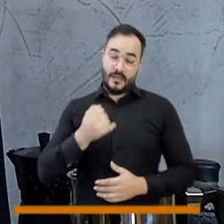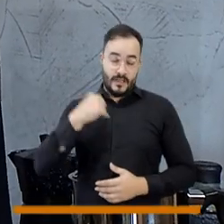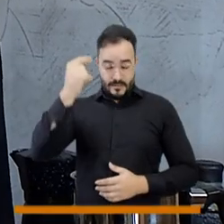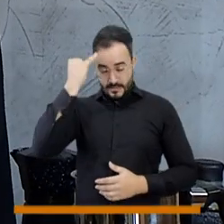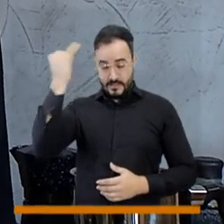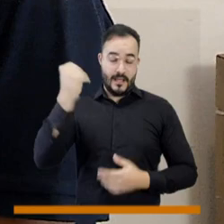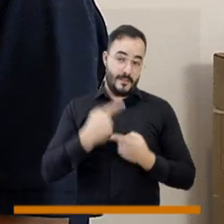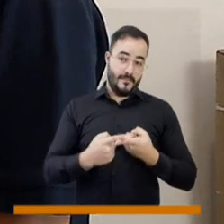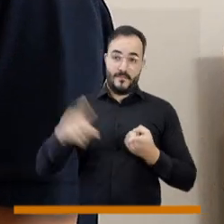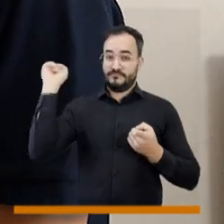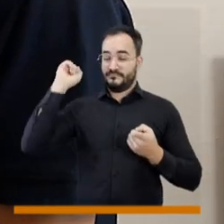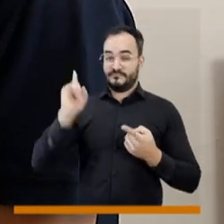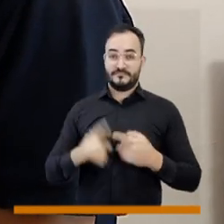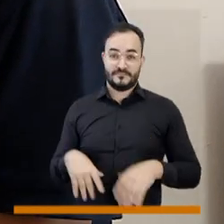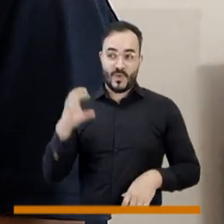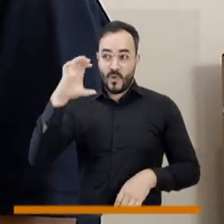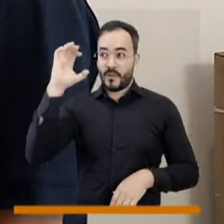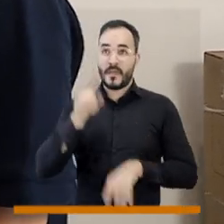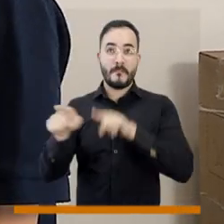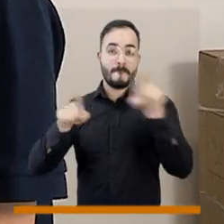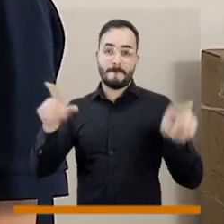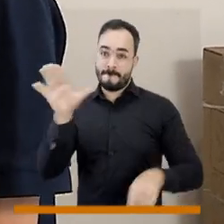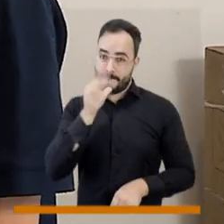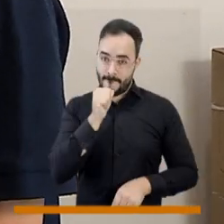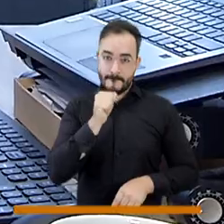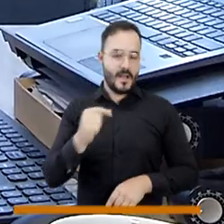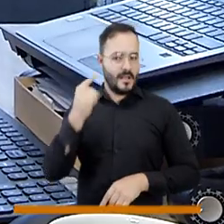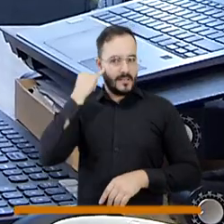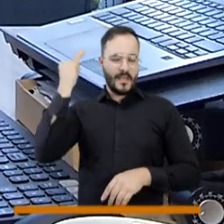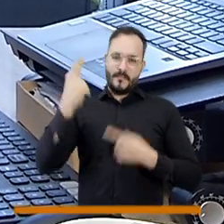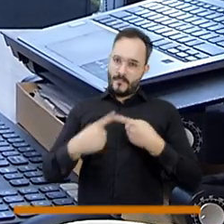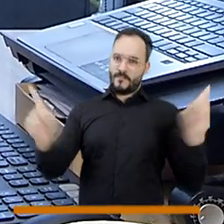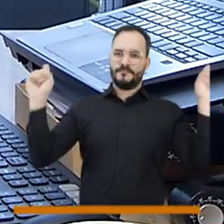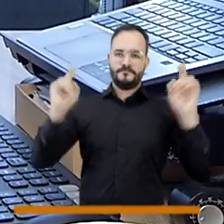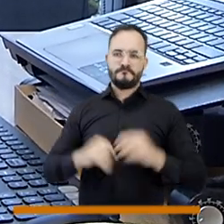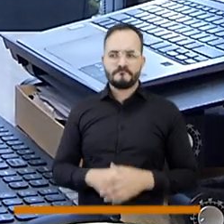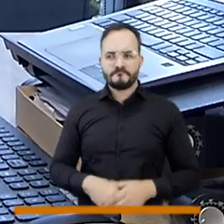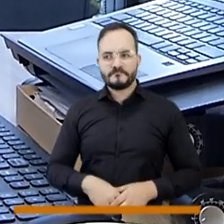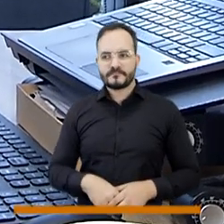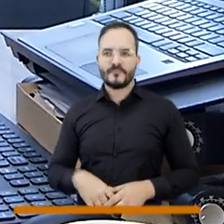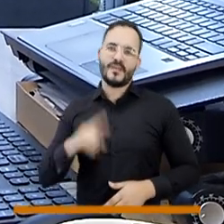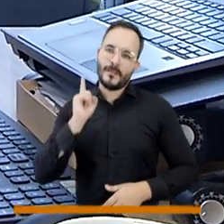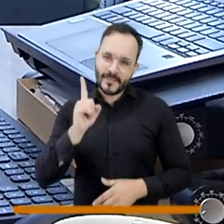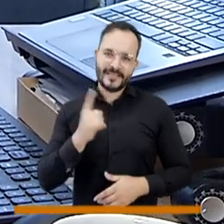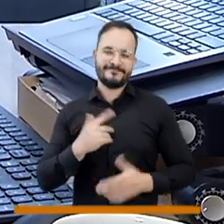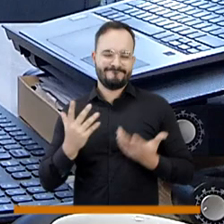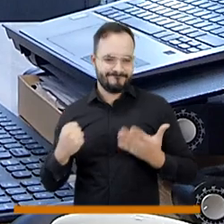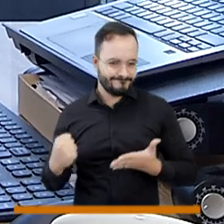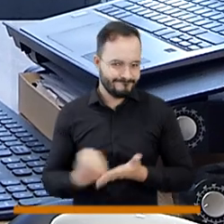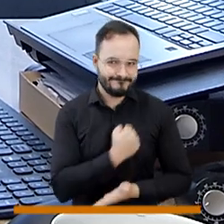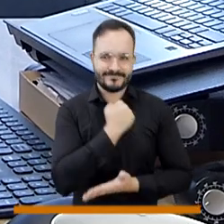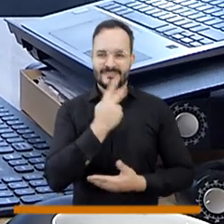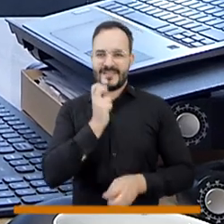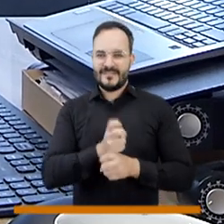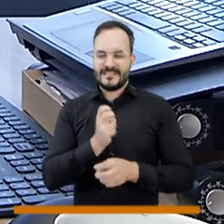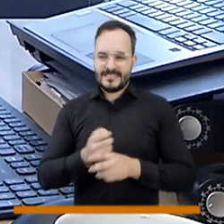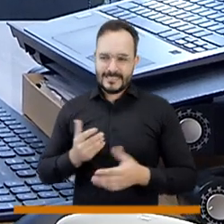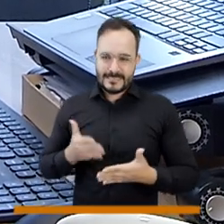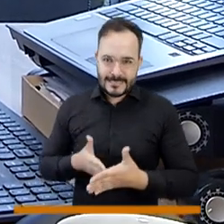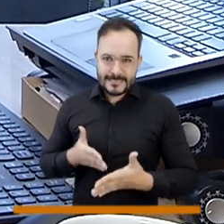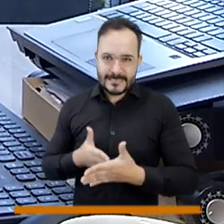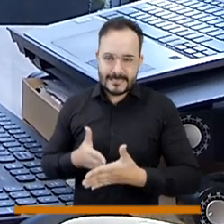generador distribuido que se legaliza en Colombia pero esto a la vez ha sido esa piedra en el camino que nos hemos encontrado